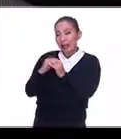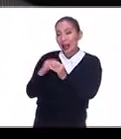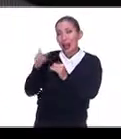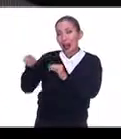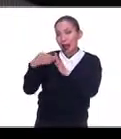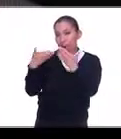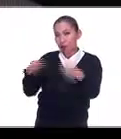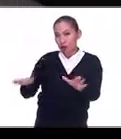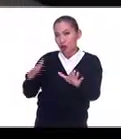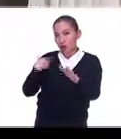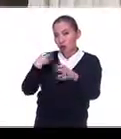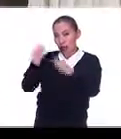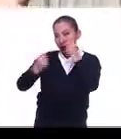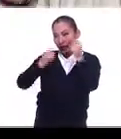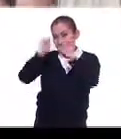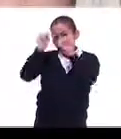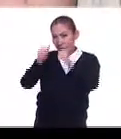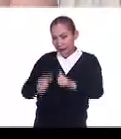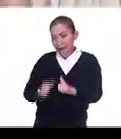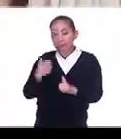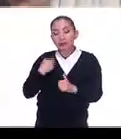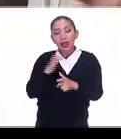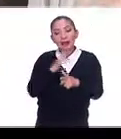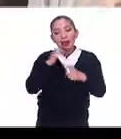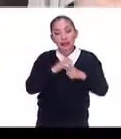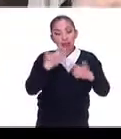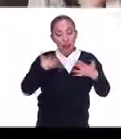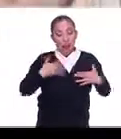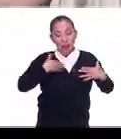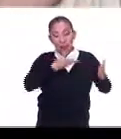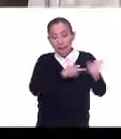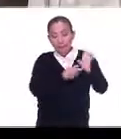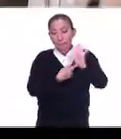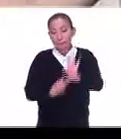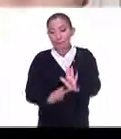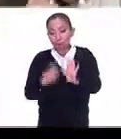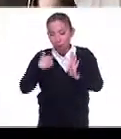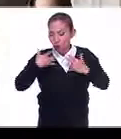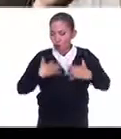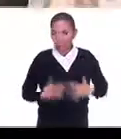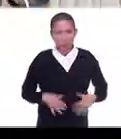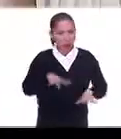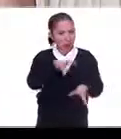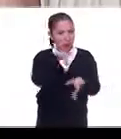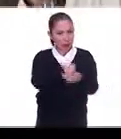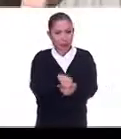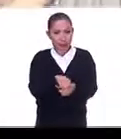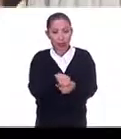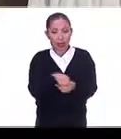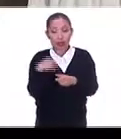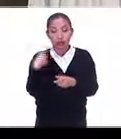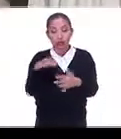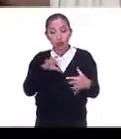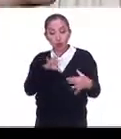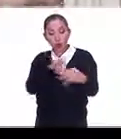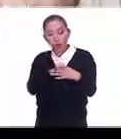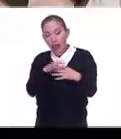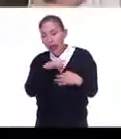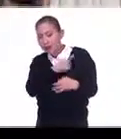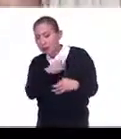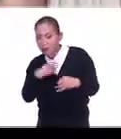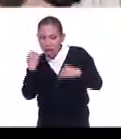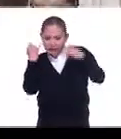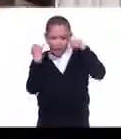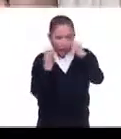una tienda de artesanías. Entonces, entre la indumentaria, como indumentaria, su vínculo de decir, hay que